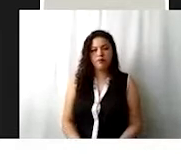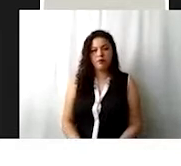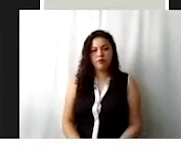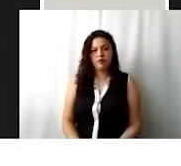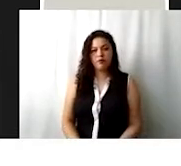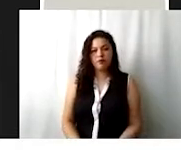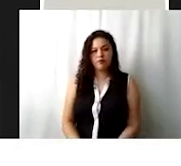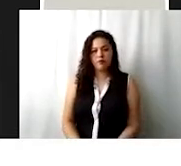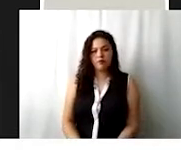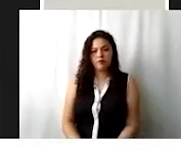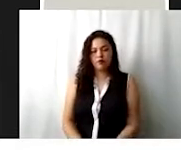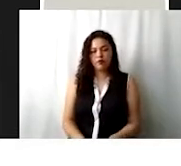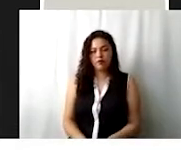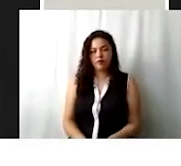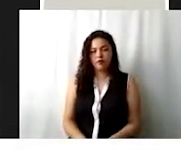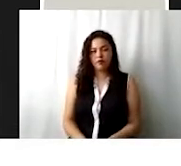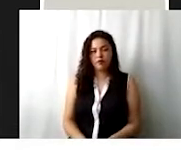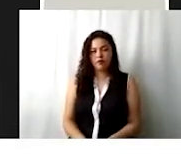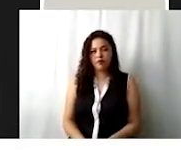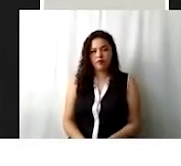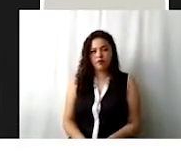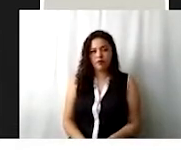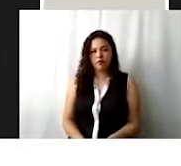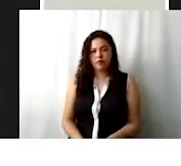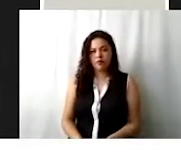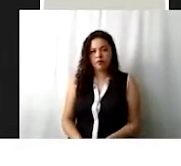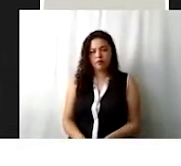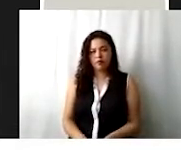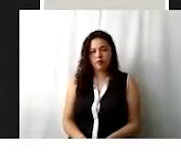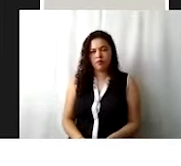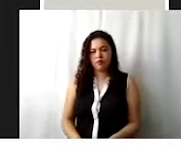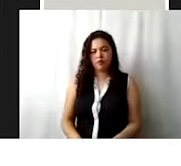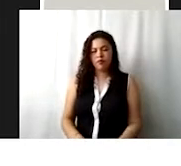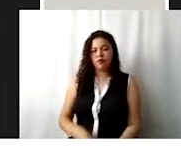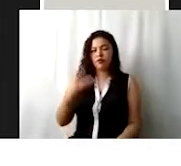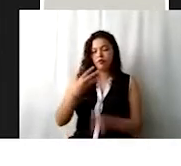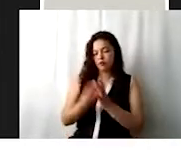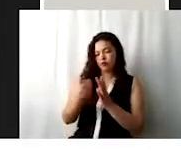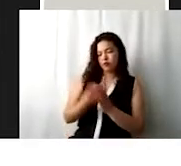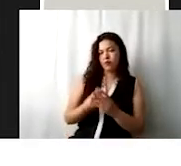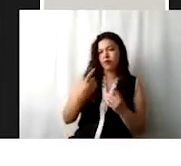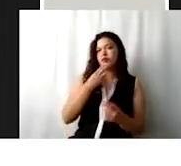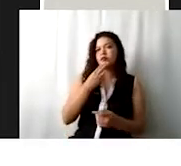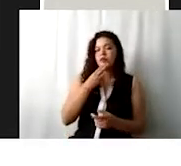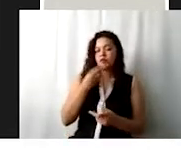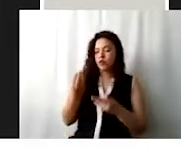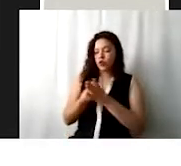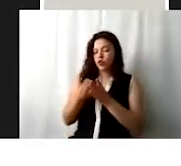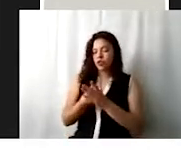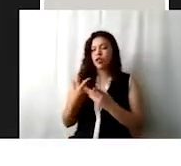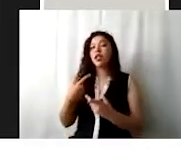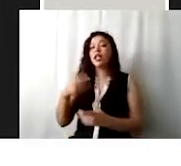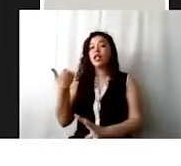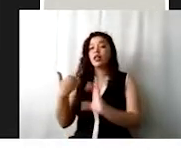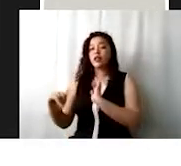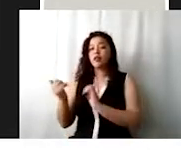En la etapa 2, asegurarse que tengan las tres claves requeridas, la de usuario y contraseña y la clave de envío.